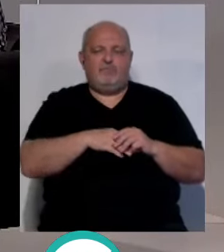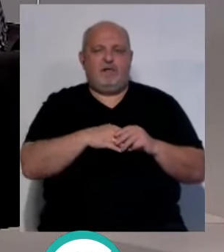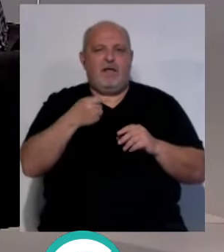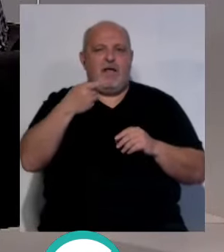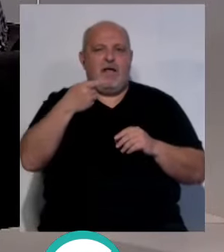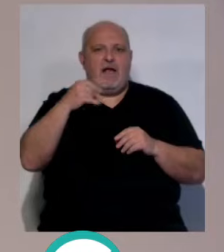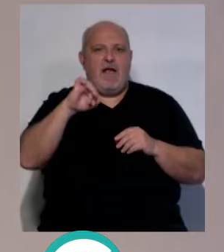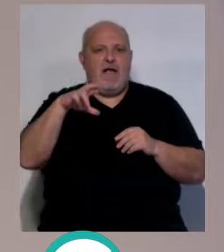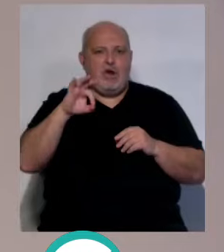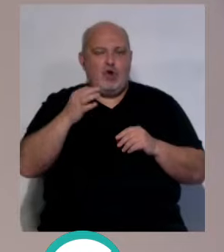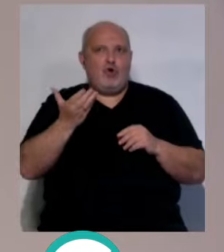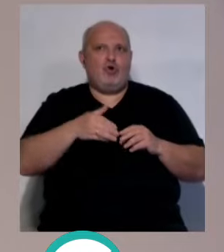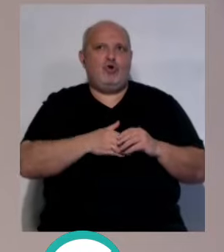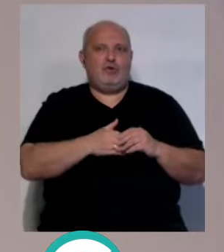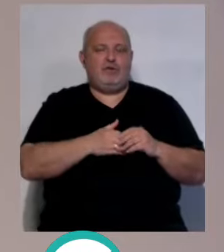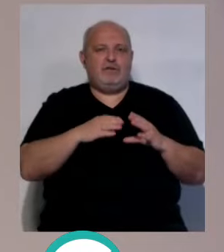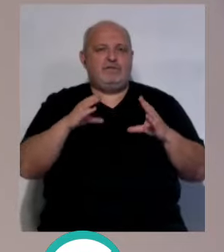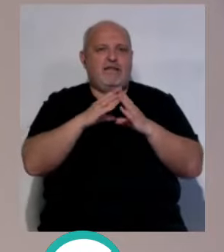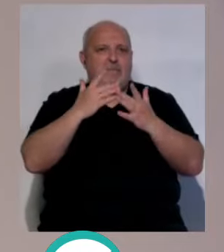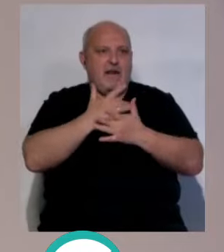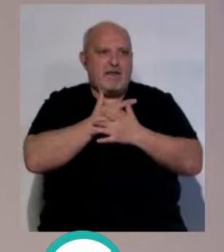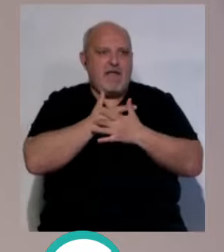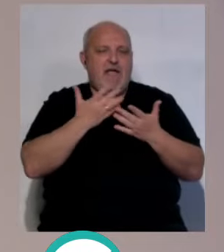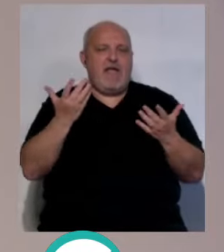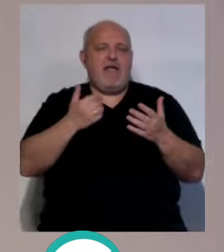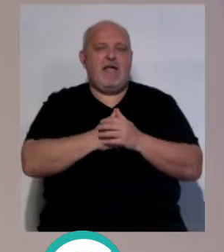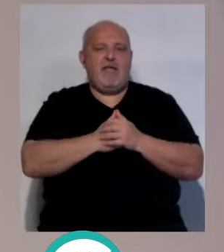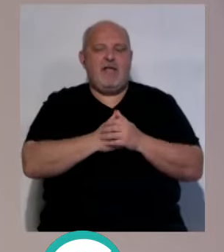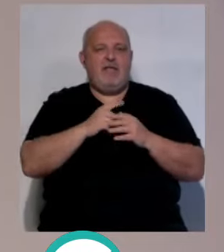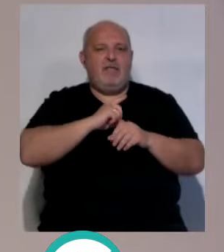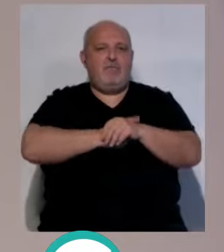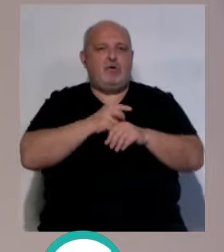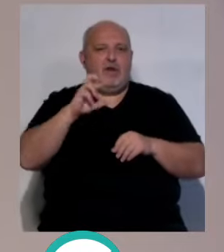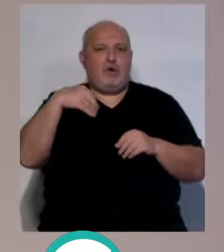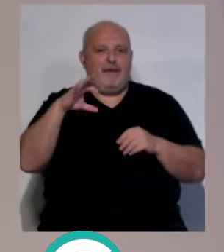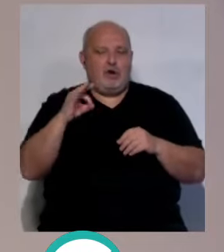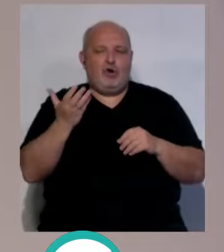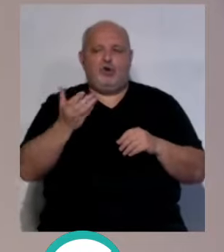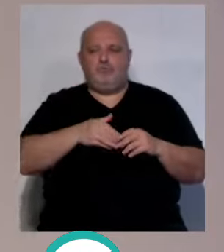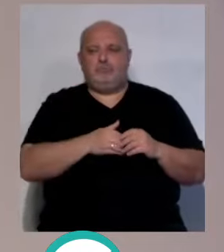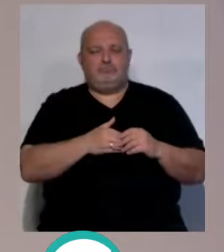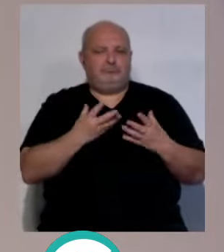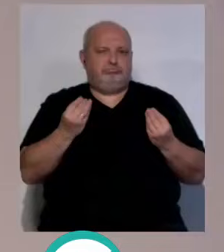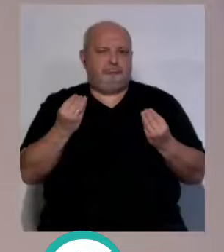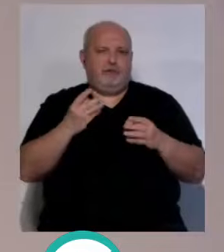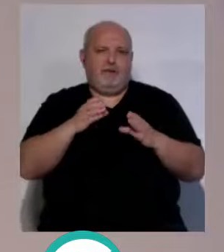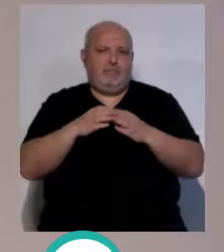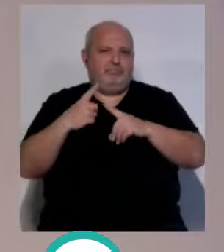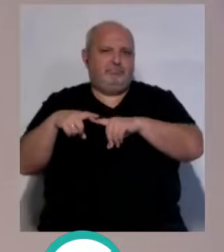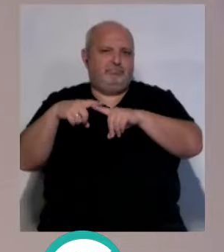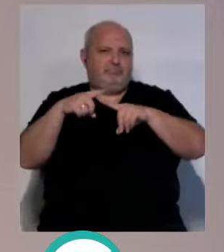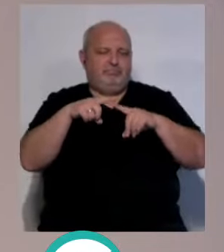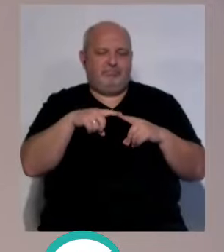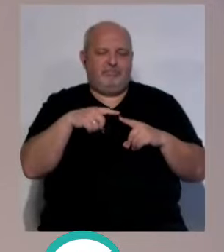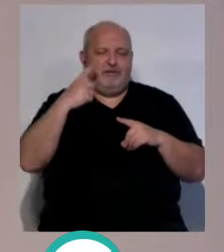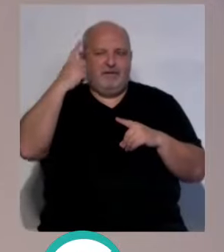el Gairo, el Santa María, el Deporte Romero, o sea, había equipos con un nivel, un etcétera muy grande,